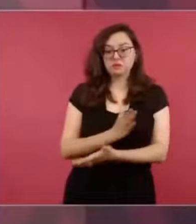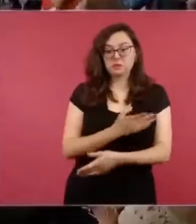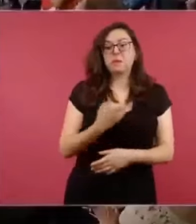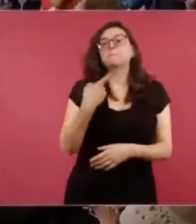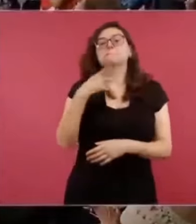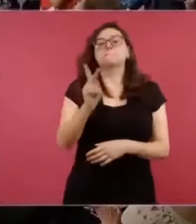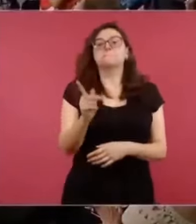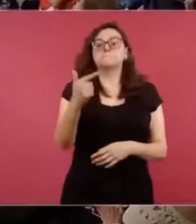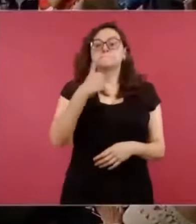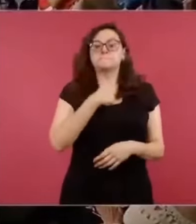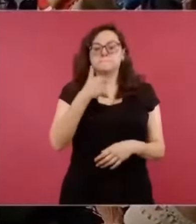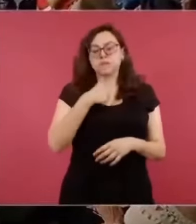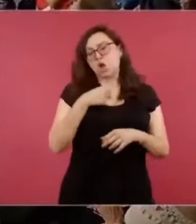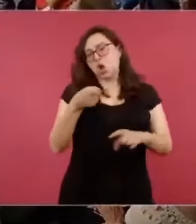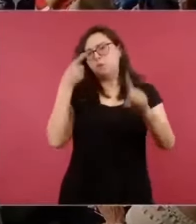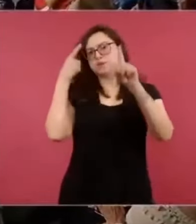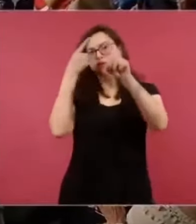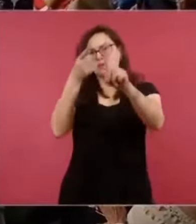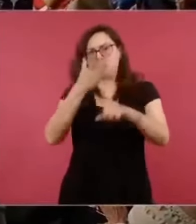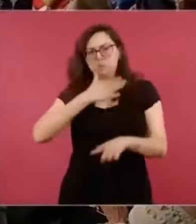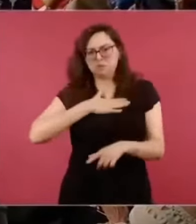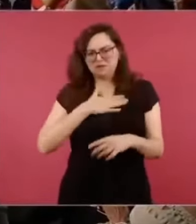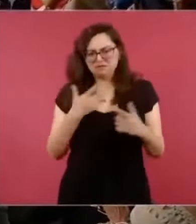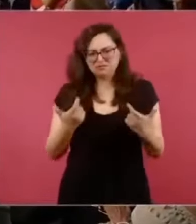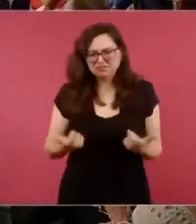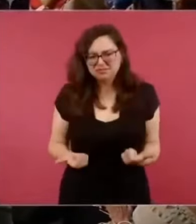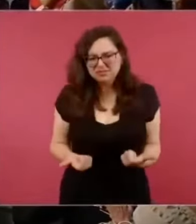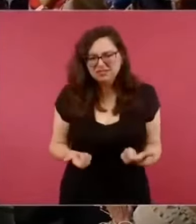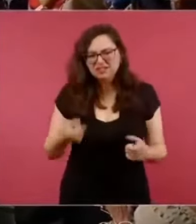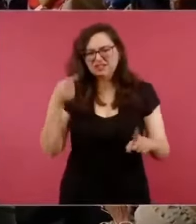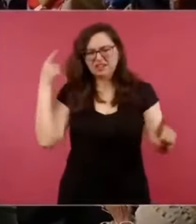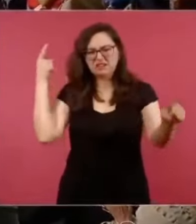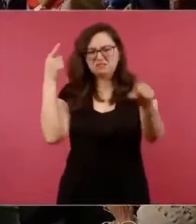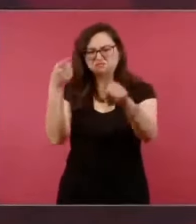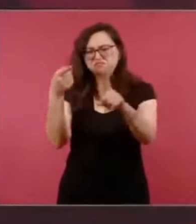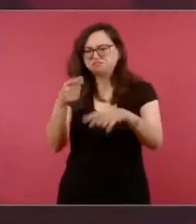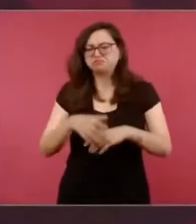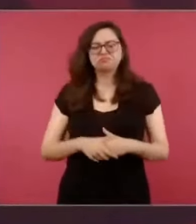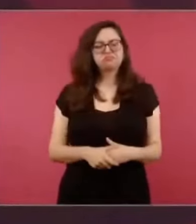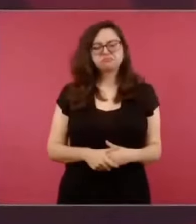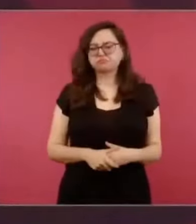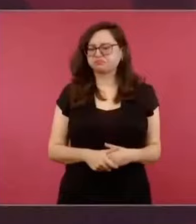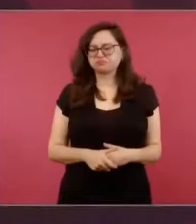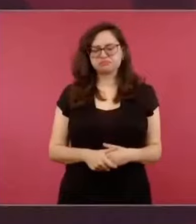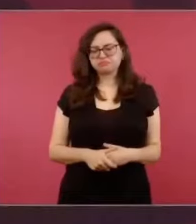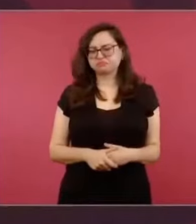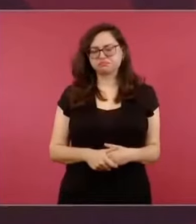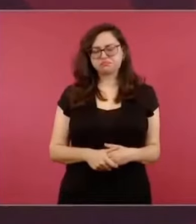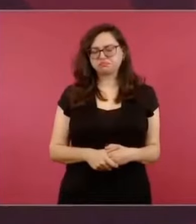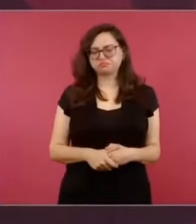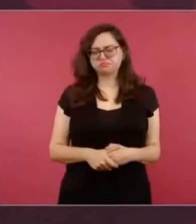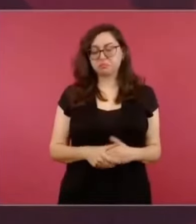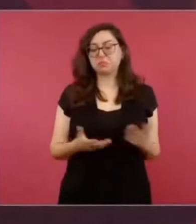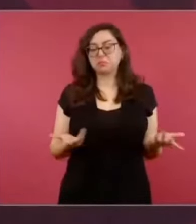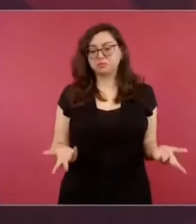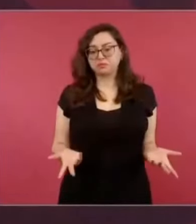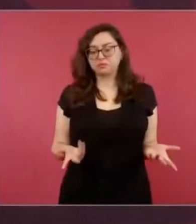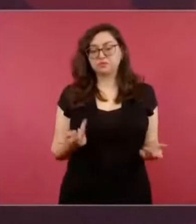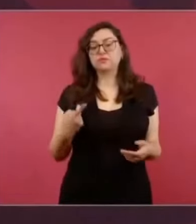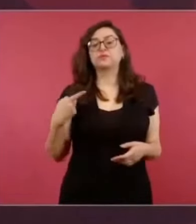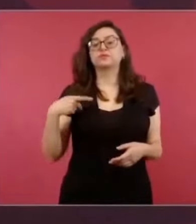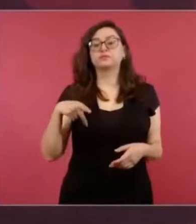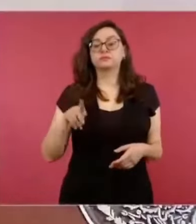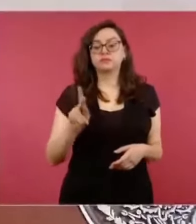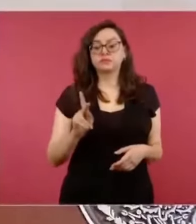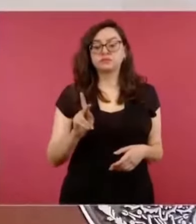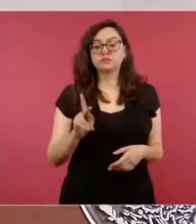Pero no sólo es lo mío, es que a quienes trabajan en el gobierno, que